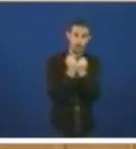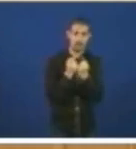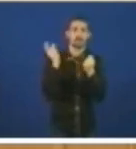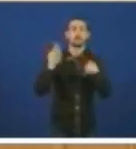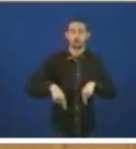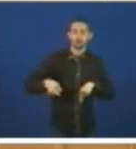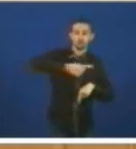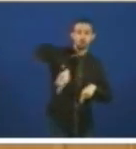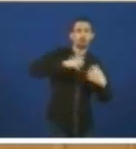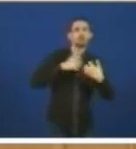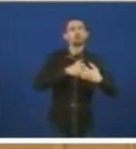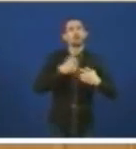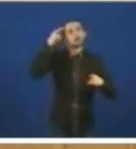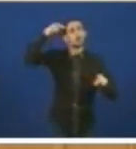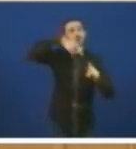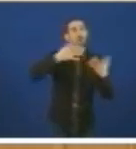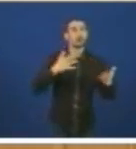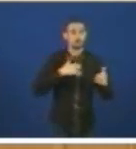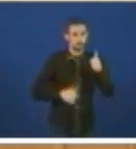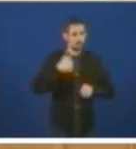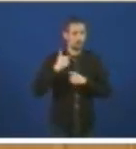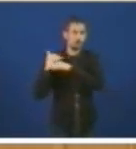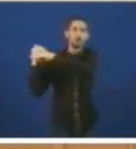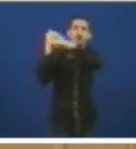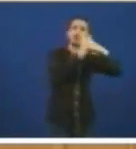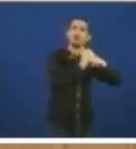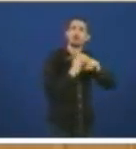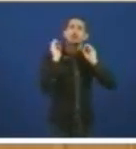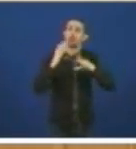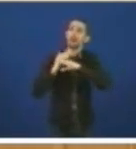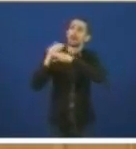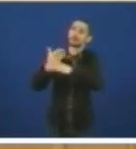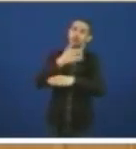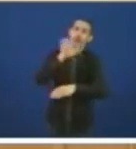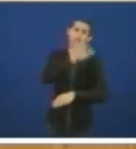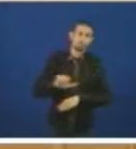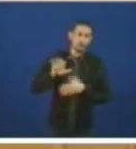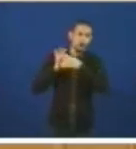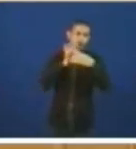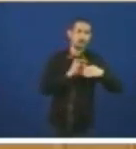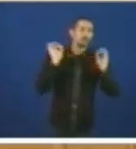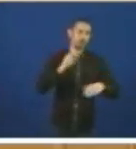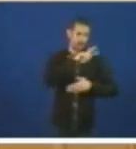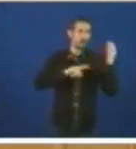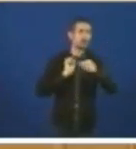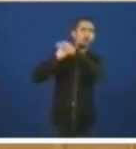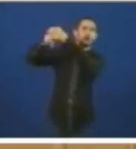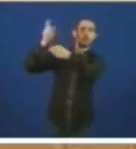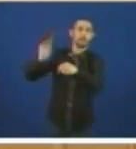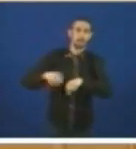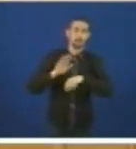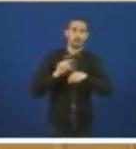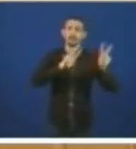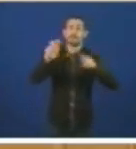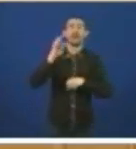lutando porque podan competir nas máis condicións que os demais asteleros europeos por eso impulsamos solucións para o tema de outras líx